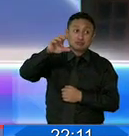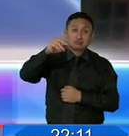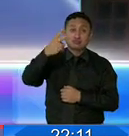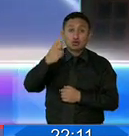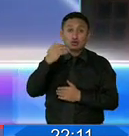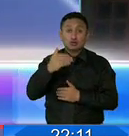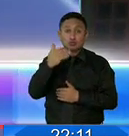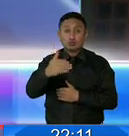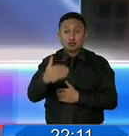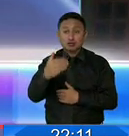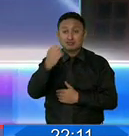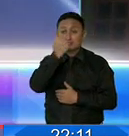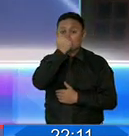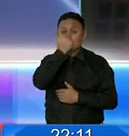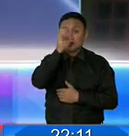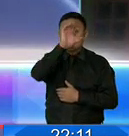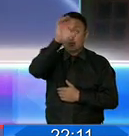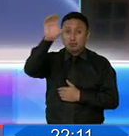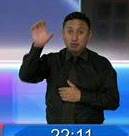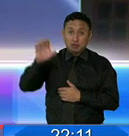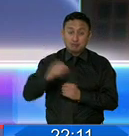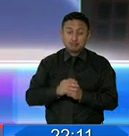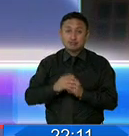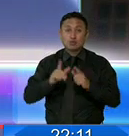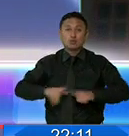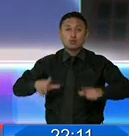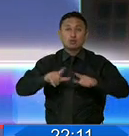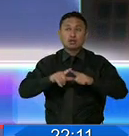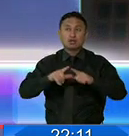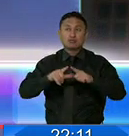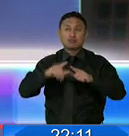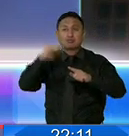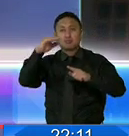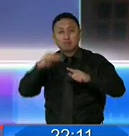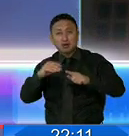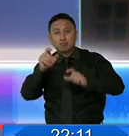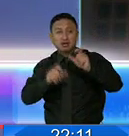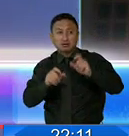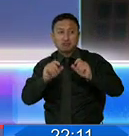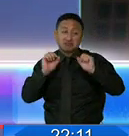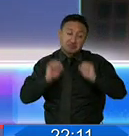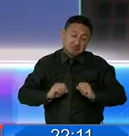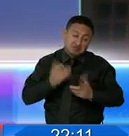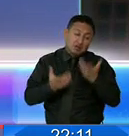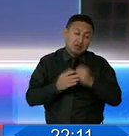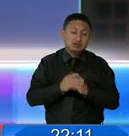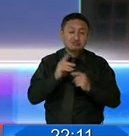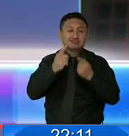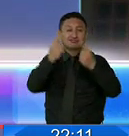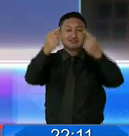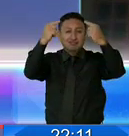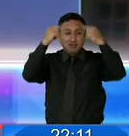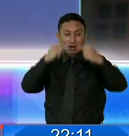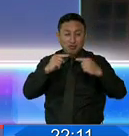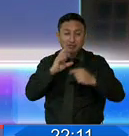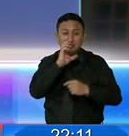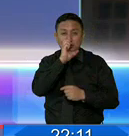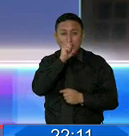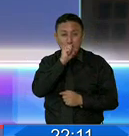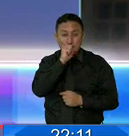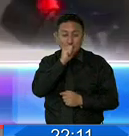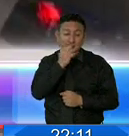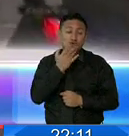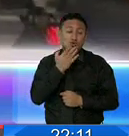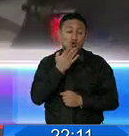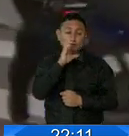seguirán en rojo. En los lugares en donde haya menos casos puedan ser cercos epidemiológicos, algunas actividades podrán